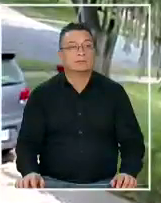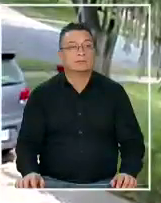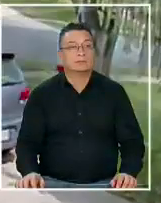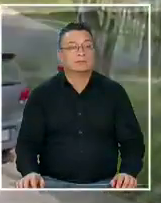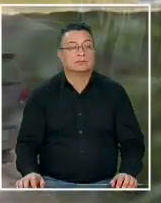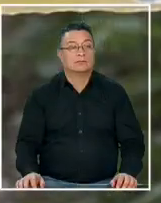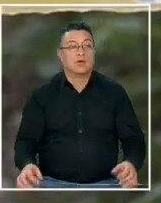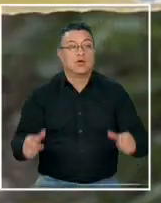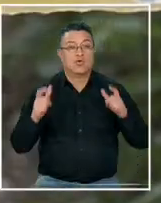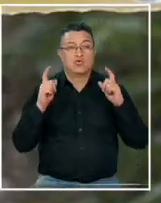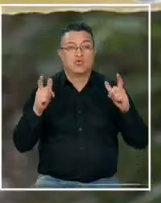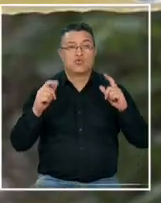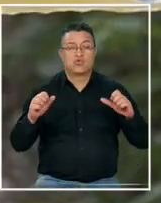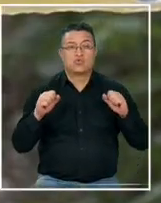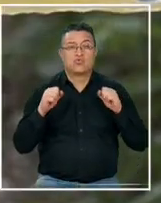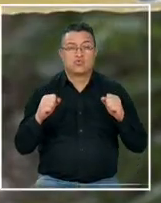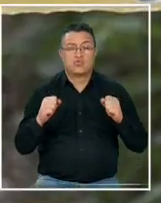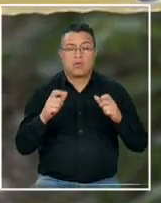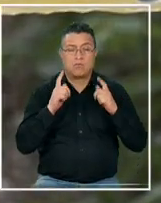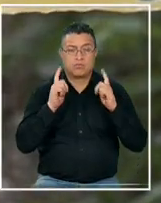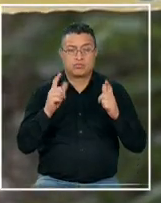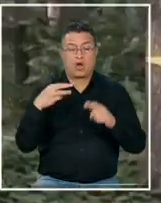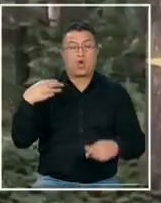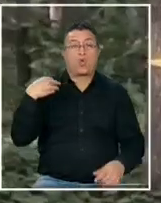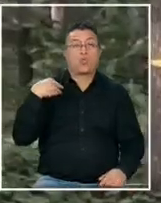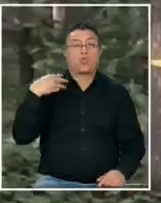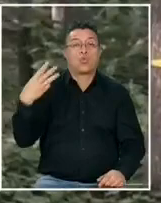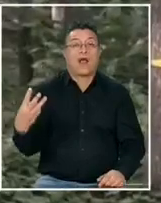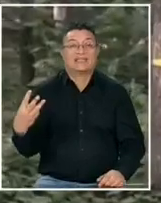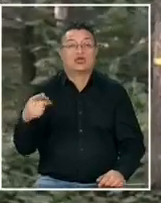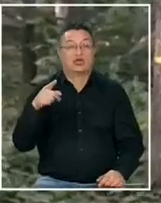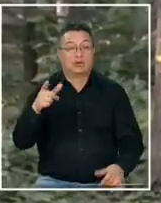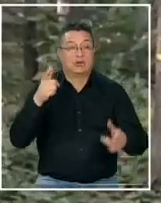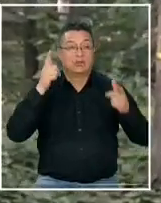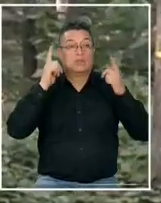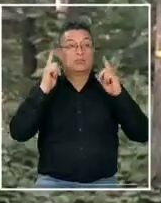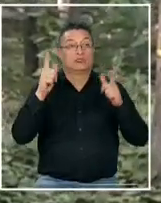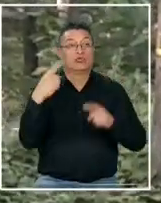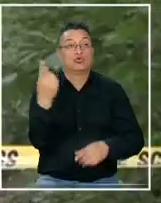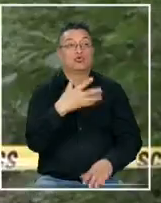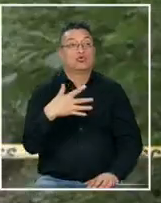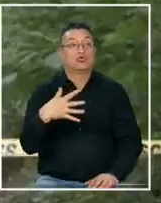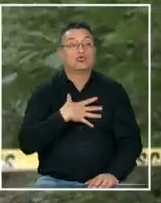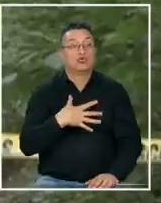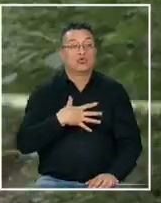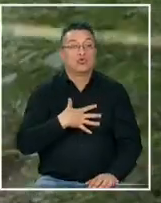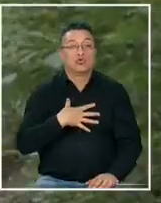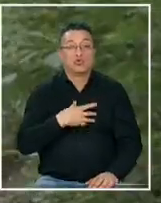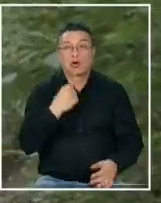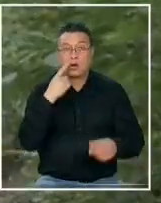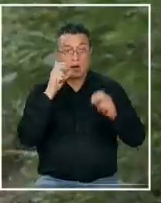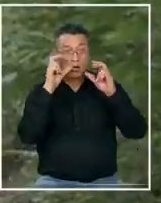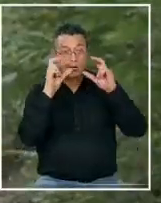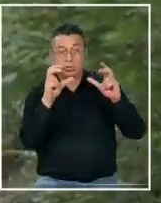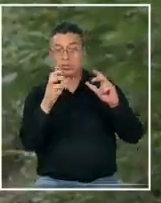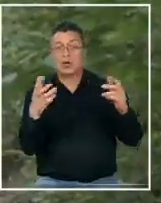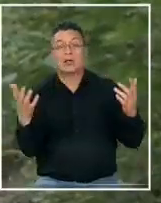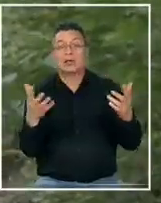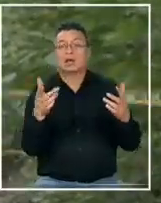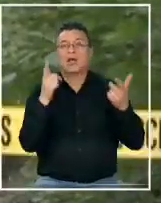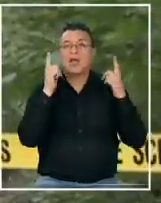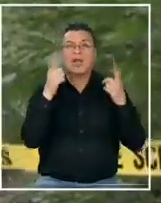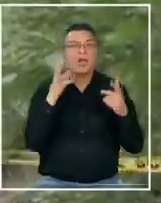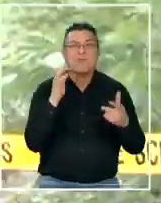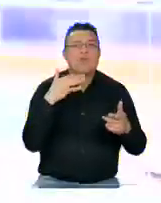un fuerte estruendo se escuchó en Washington y sus alrededores un sonido que alertó a la población y encendió las alarmas en torno a su